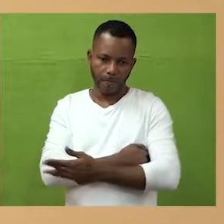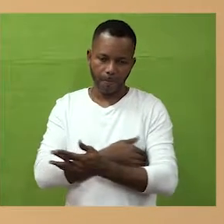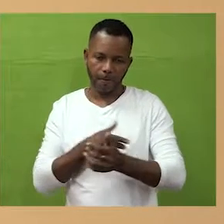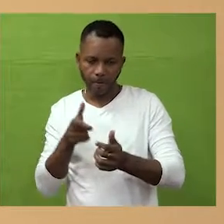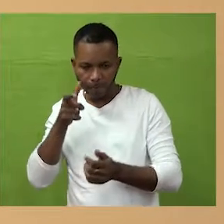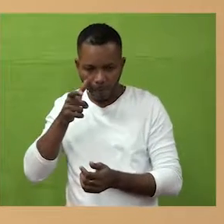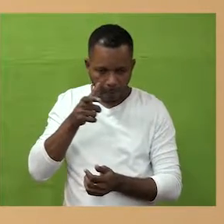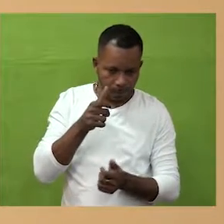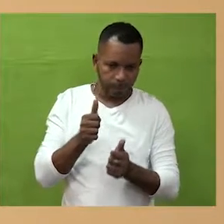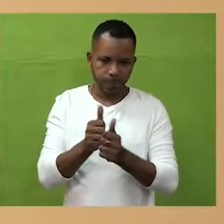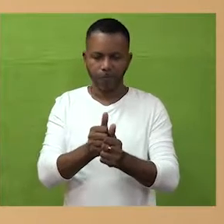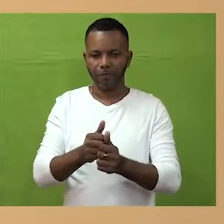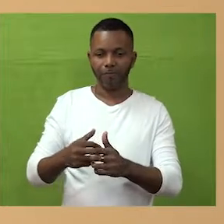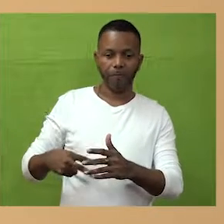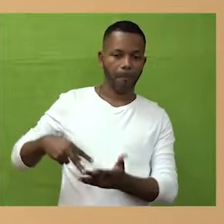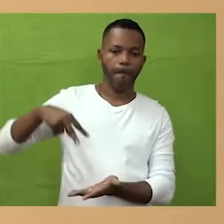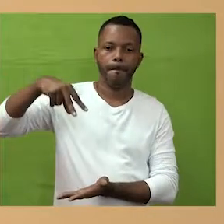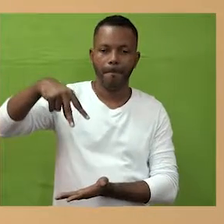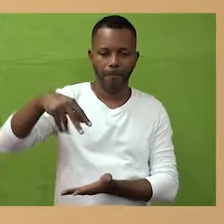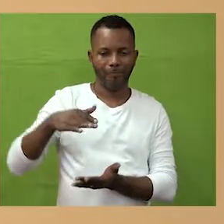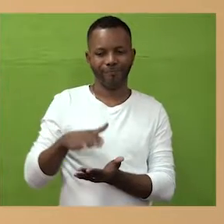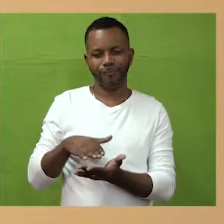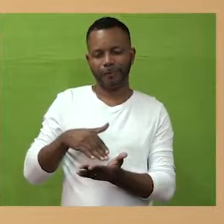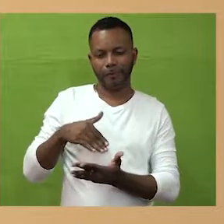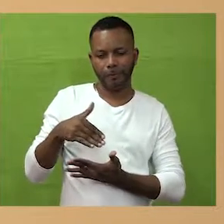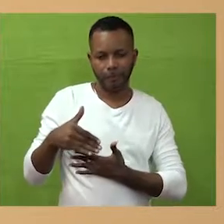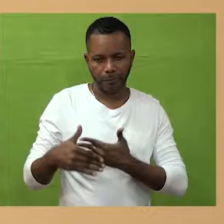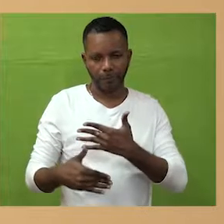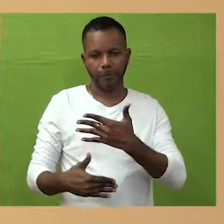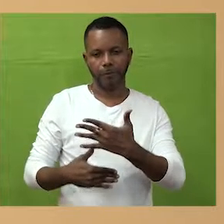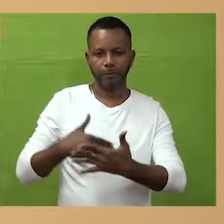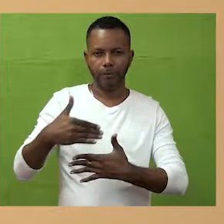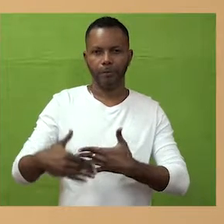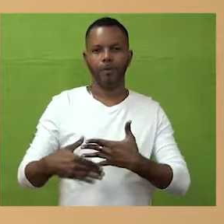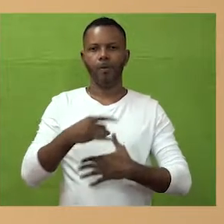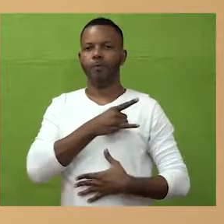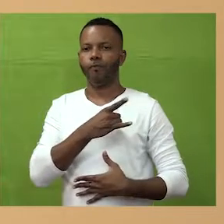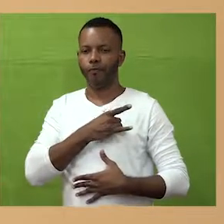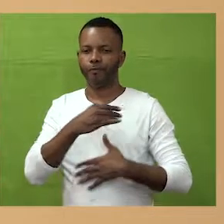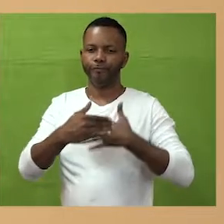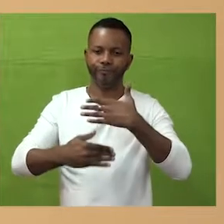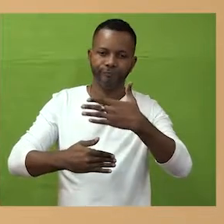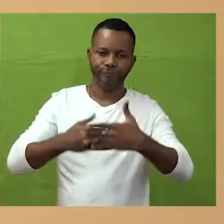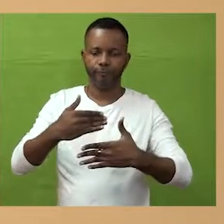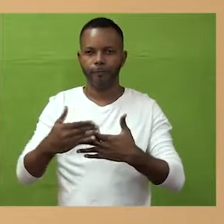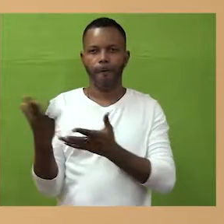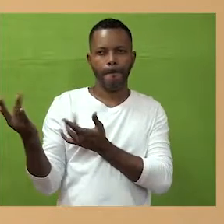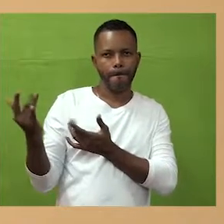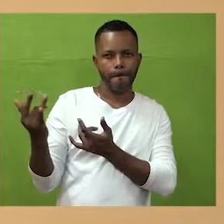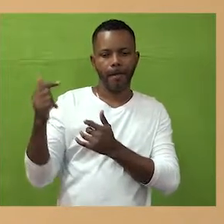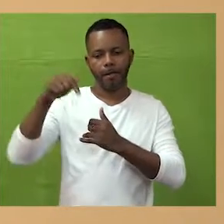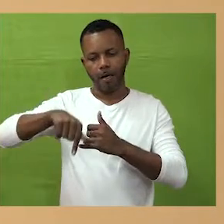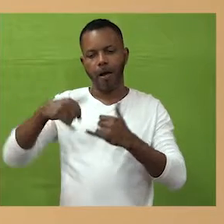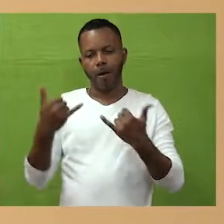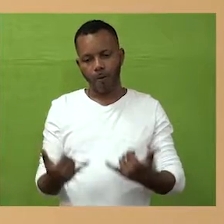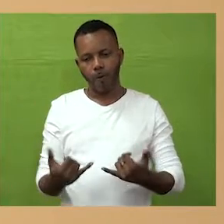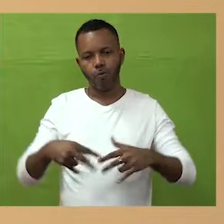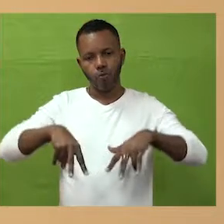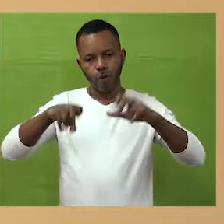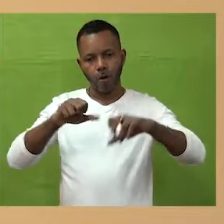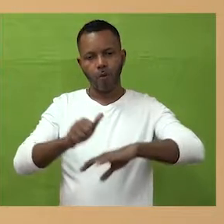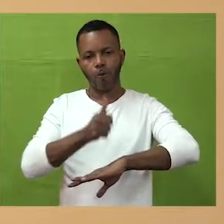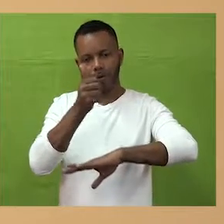Ministerio, también es cierto mencionar que en estos seis años no se han dado pasos agigantados como se esperaría por parte de la